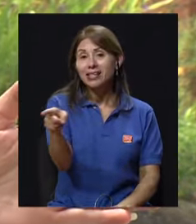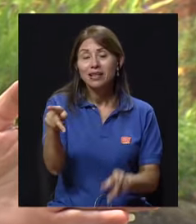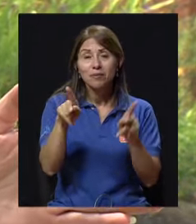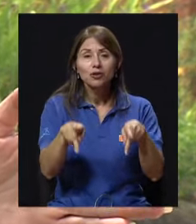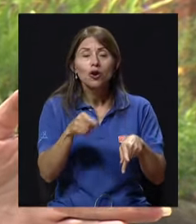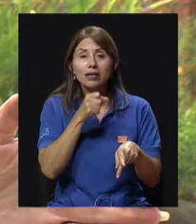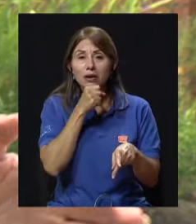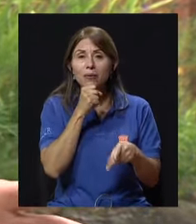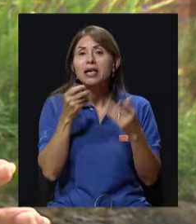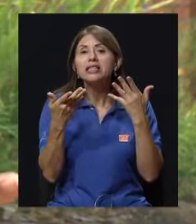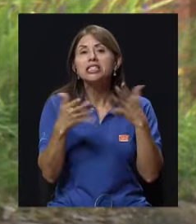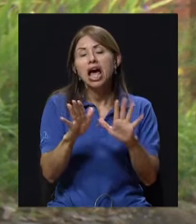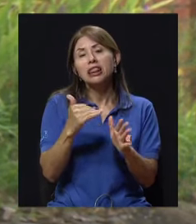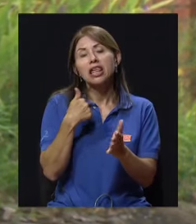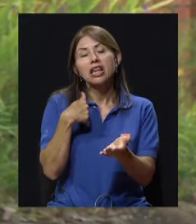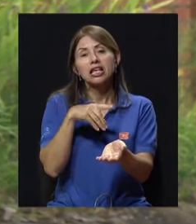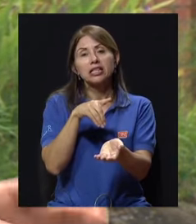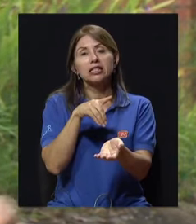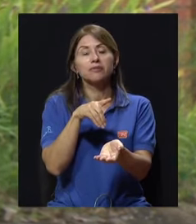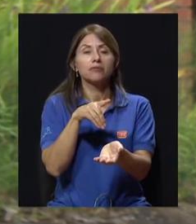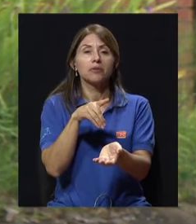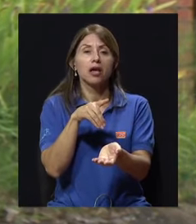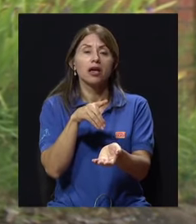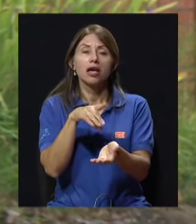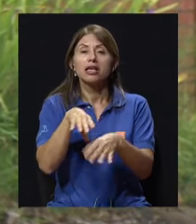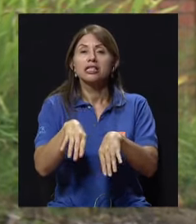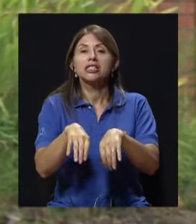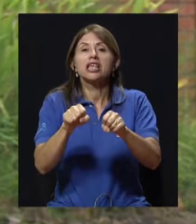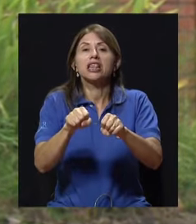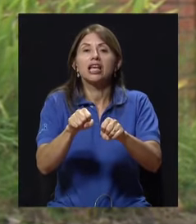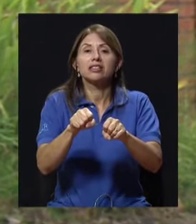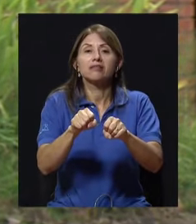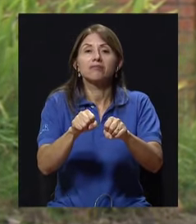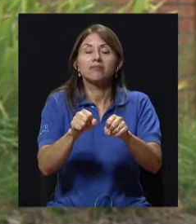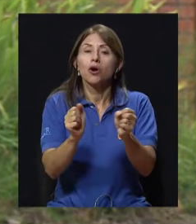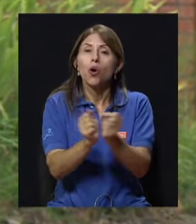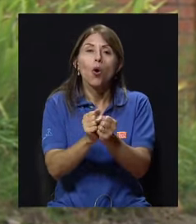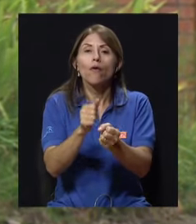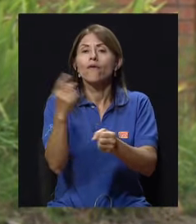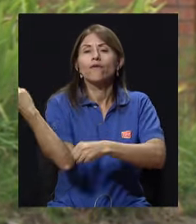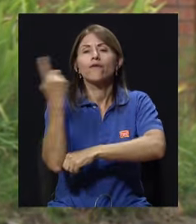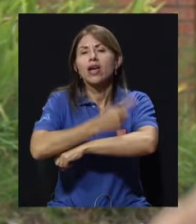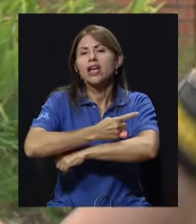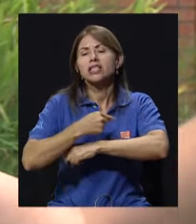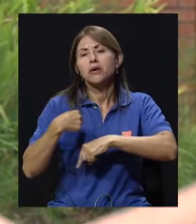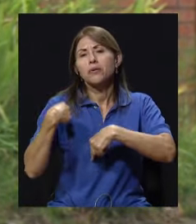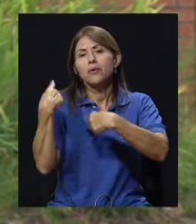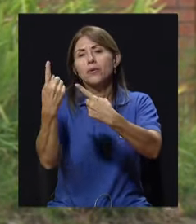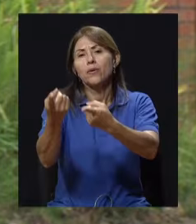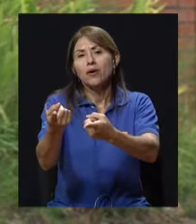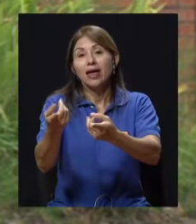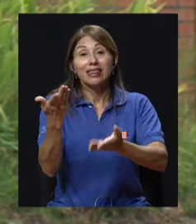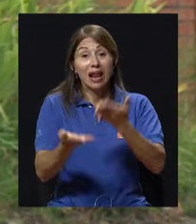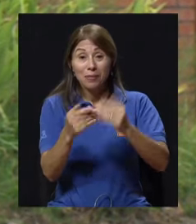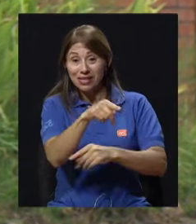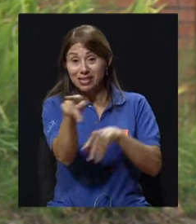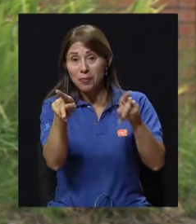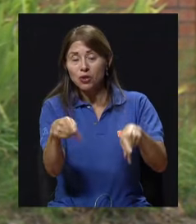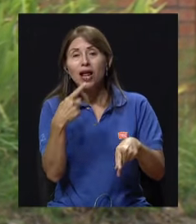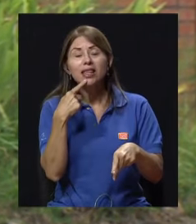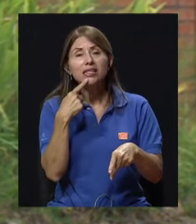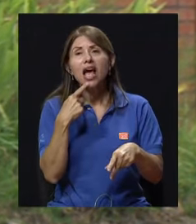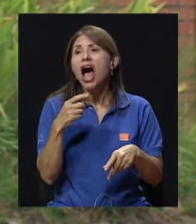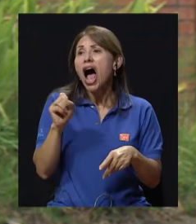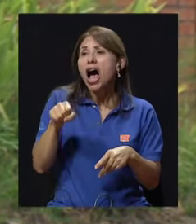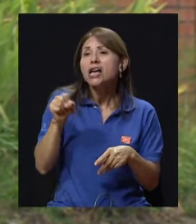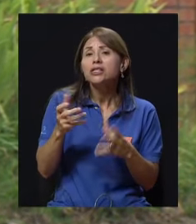programadas, entonces, es que yo me quiero matricular, pero la cita con el doctor me toca dentro de un